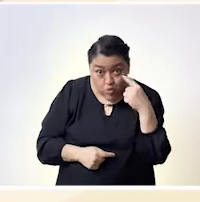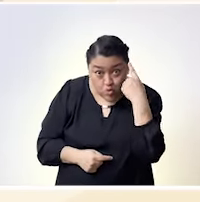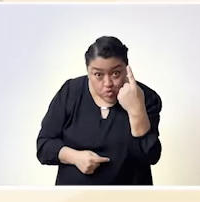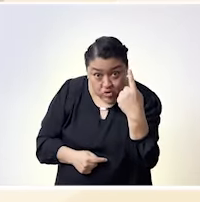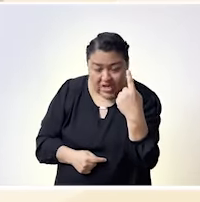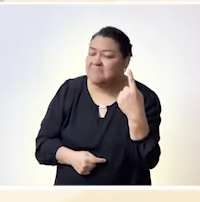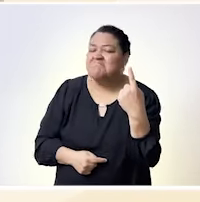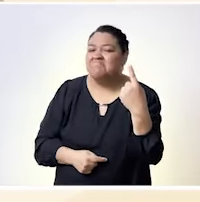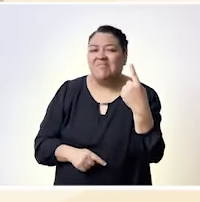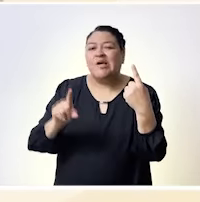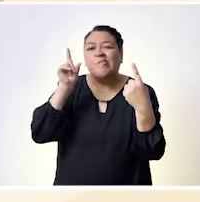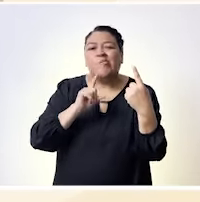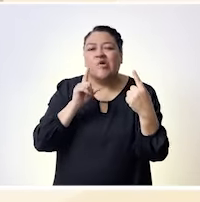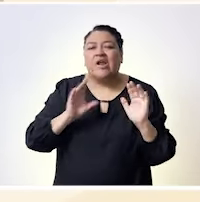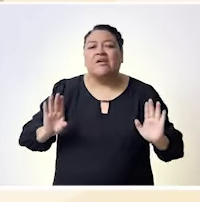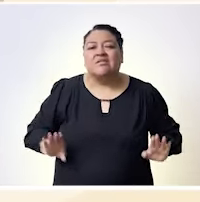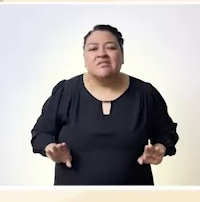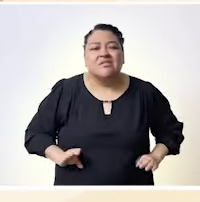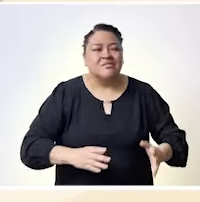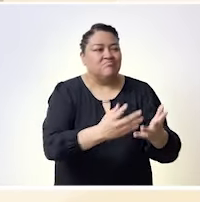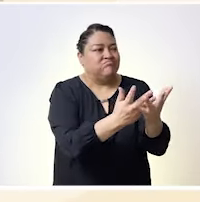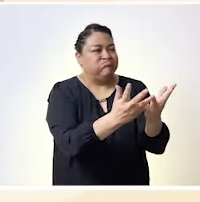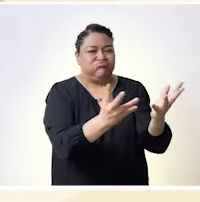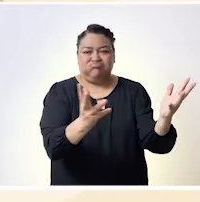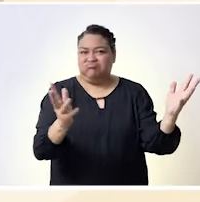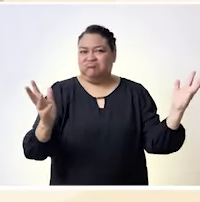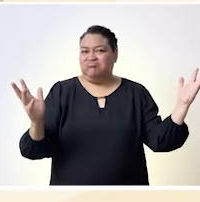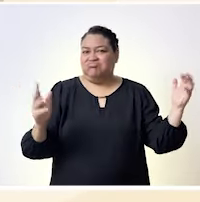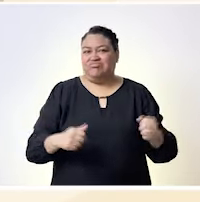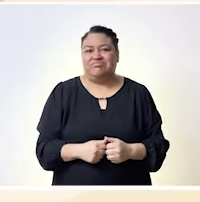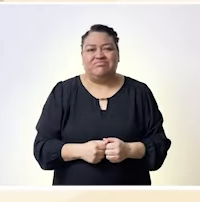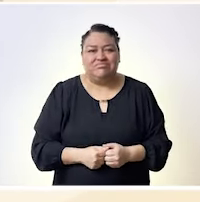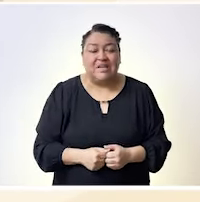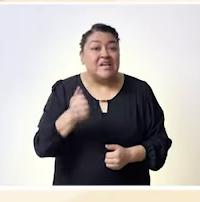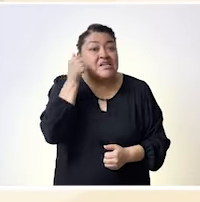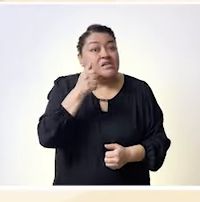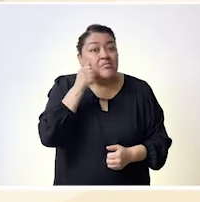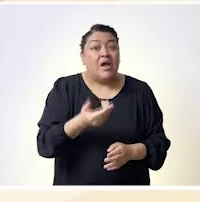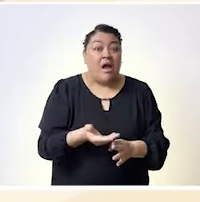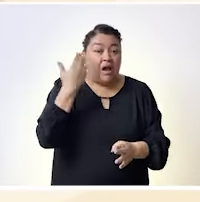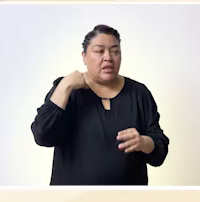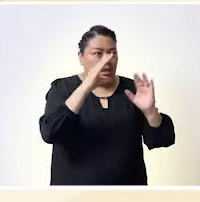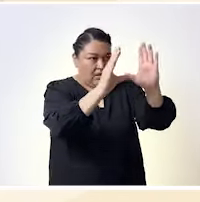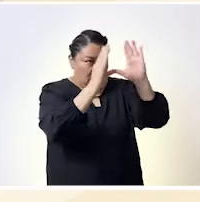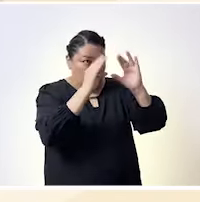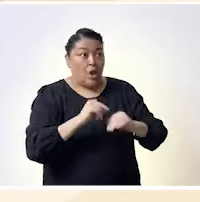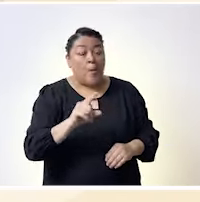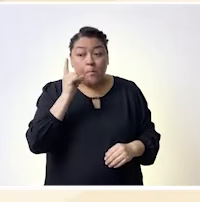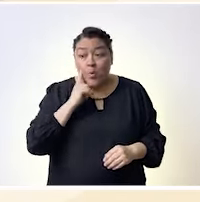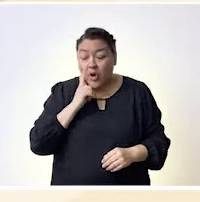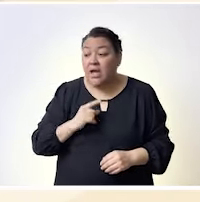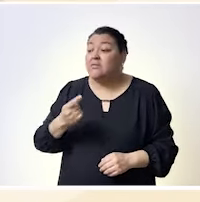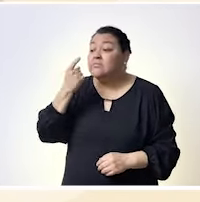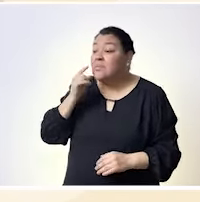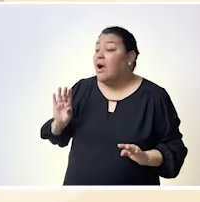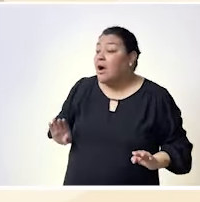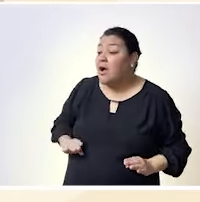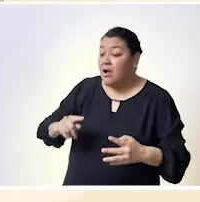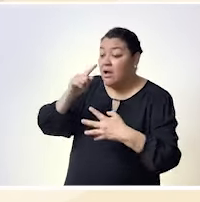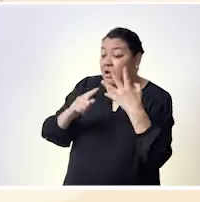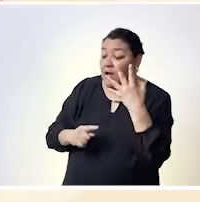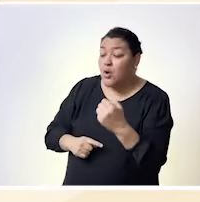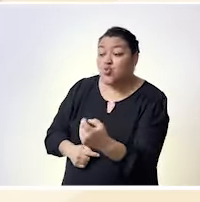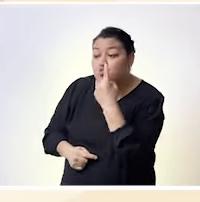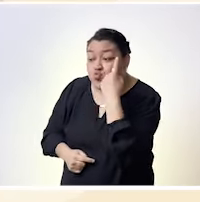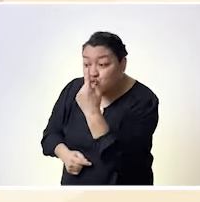gracias por compartir por permitirnos estar aquí y bueno todo lo que dijeron es real y desde